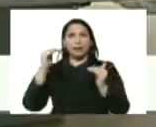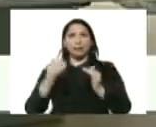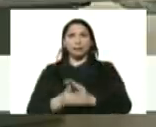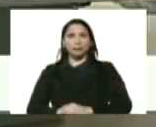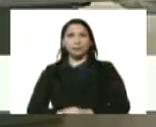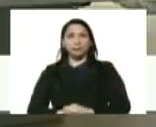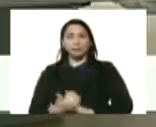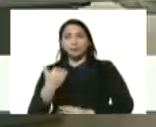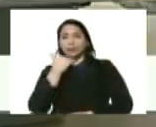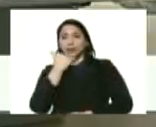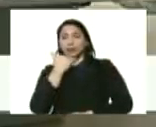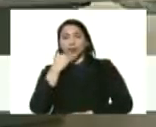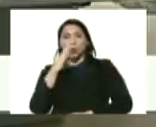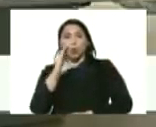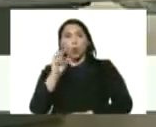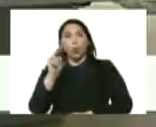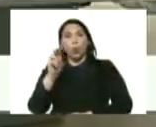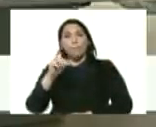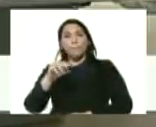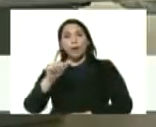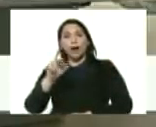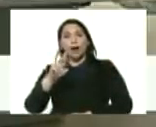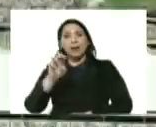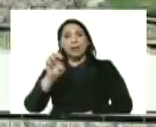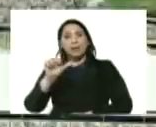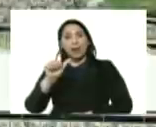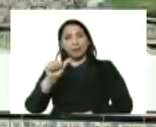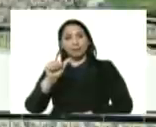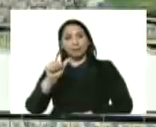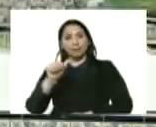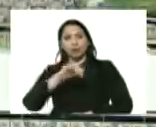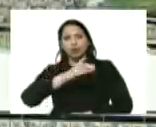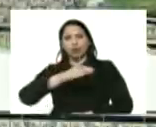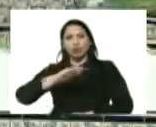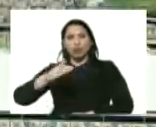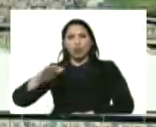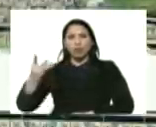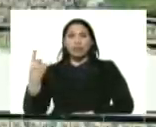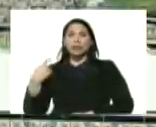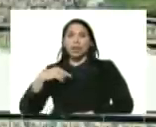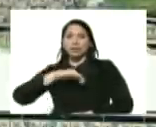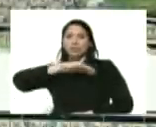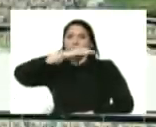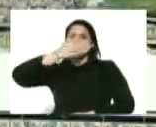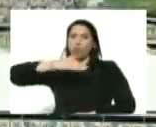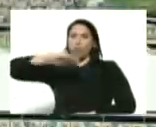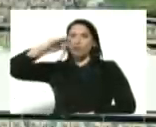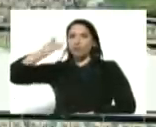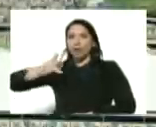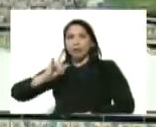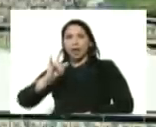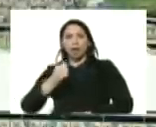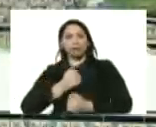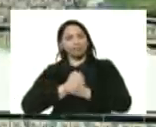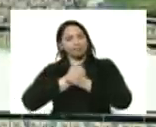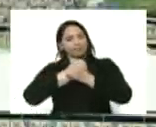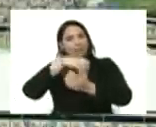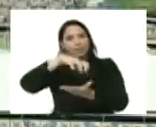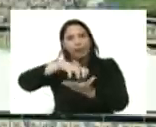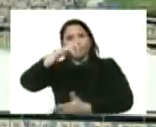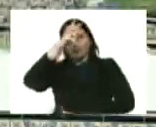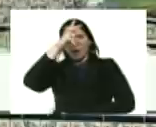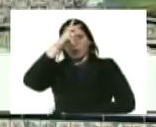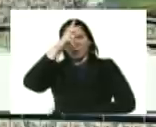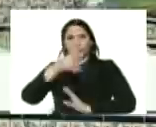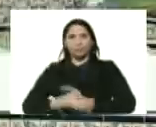cerca de Cumarebo, en la costa, por allá, costa que tiene sus montañas. Así que yo quiero mucho el estado falcón,